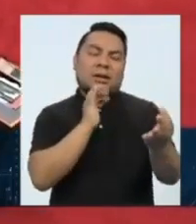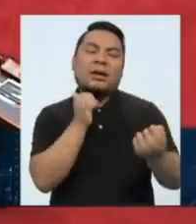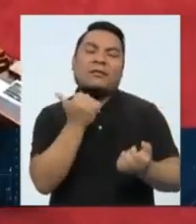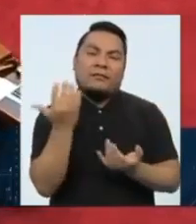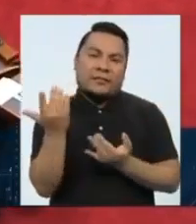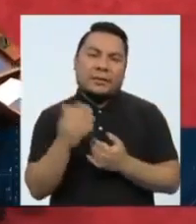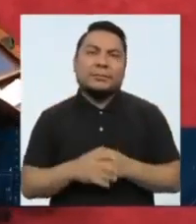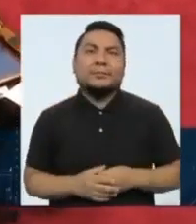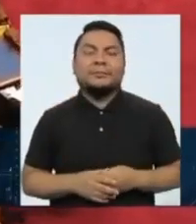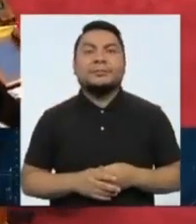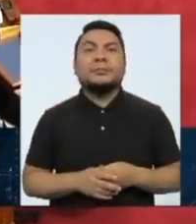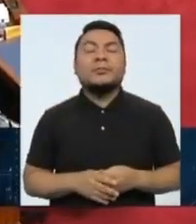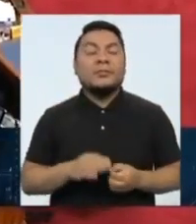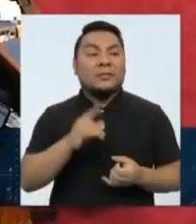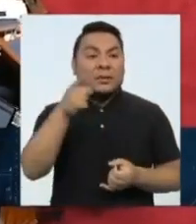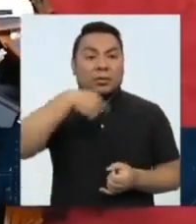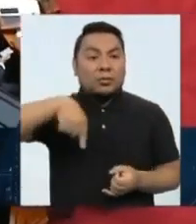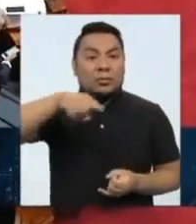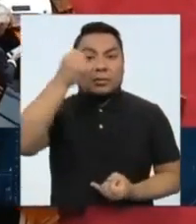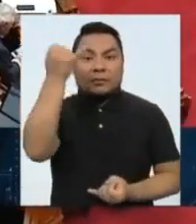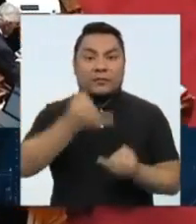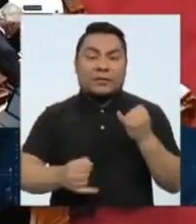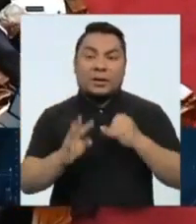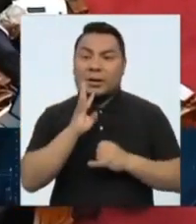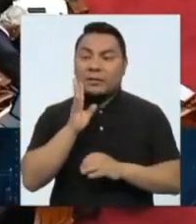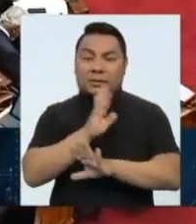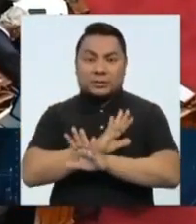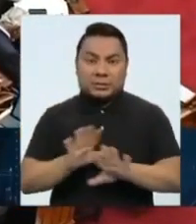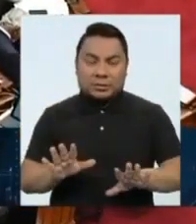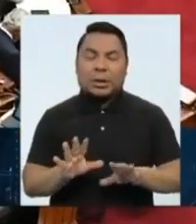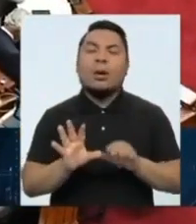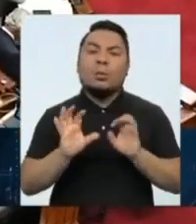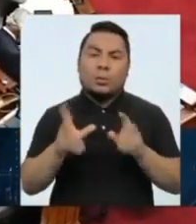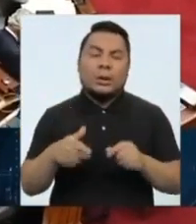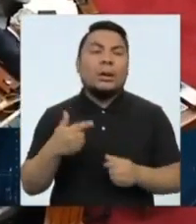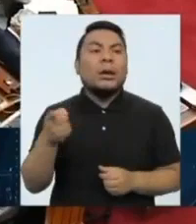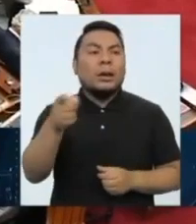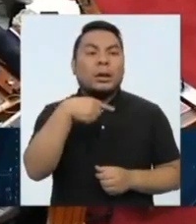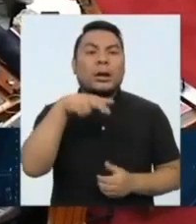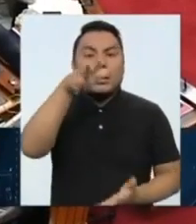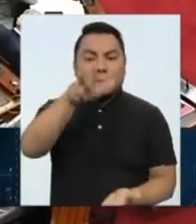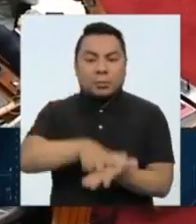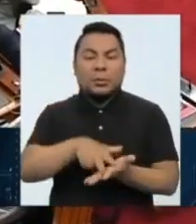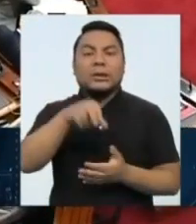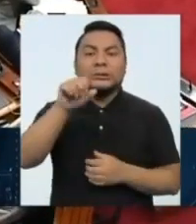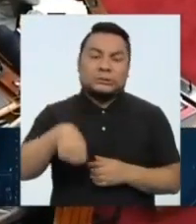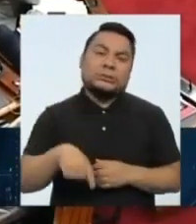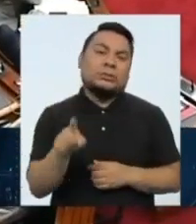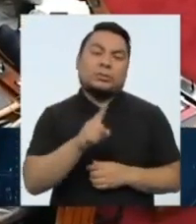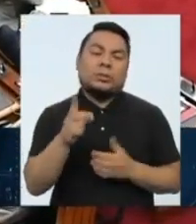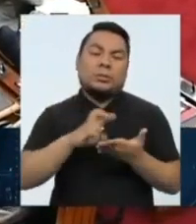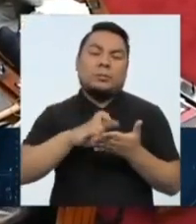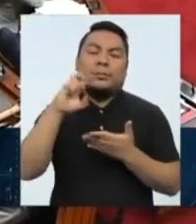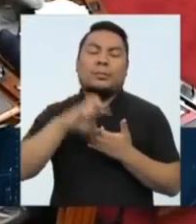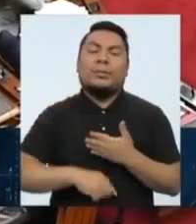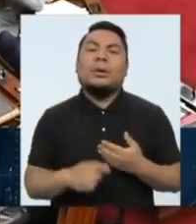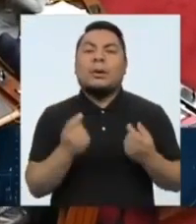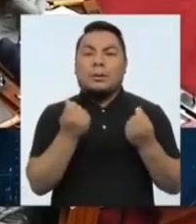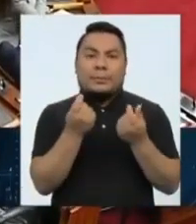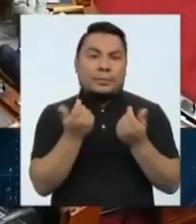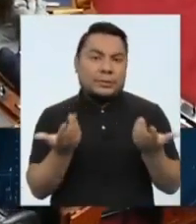ya consultando a la representación nacional si es que se aprueba o no el proyecto de